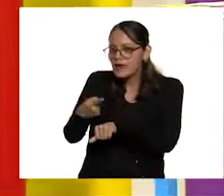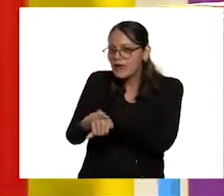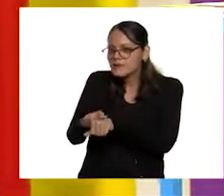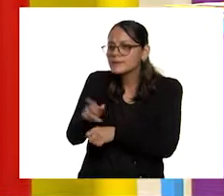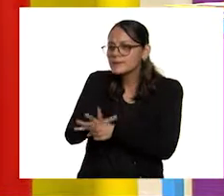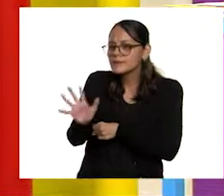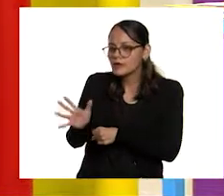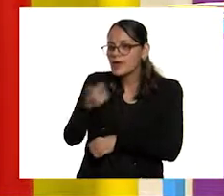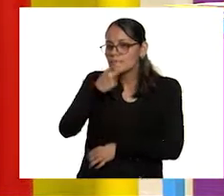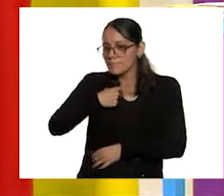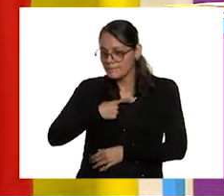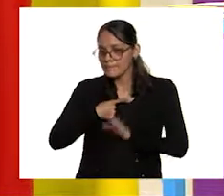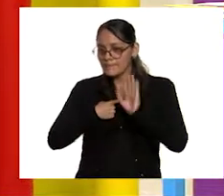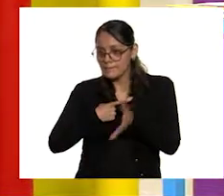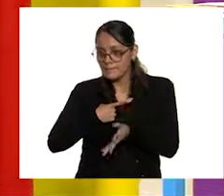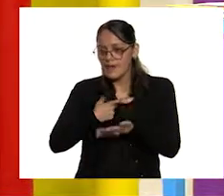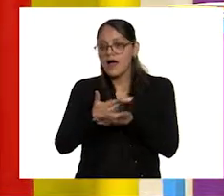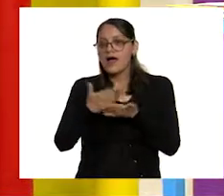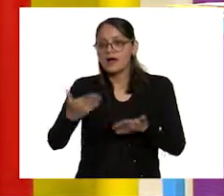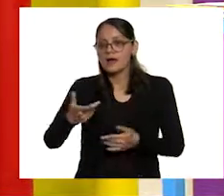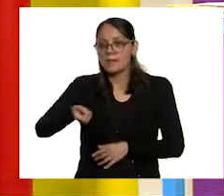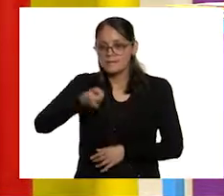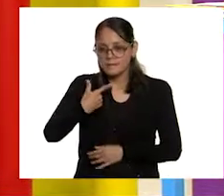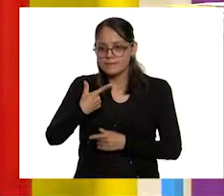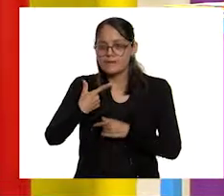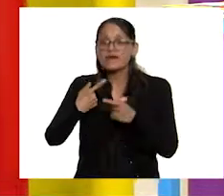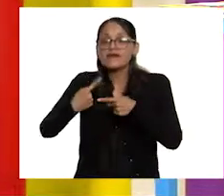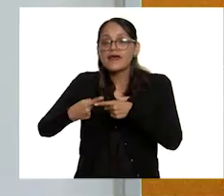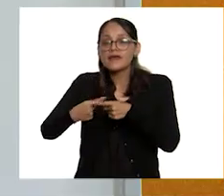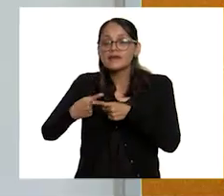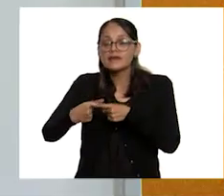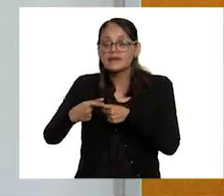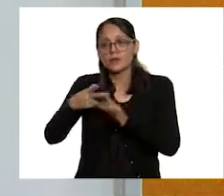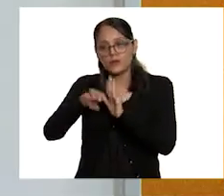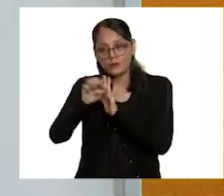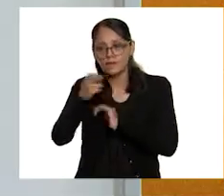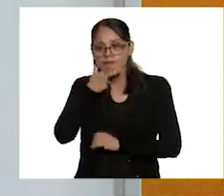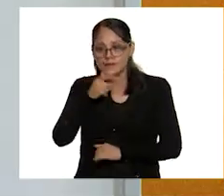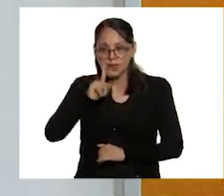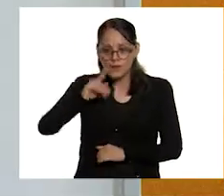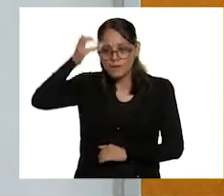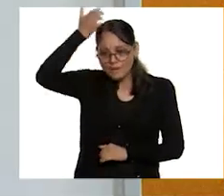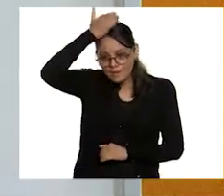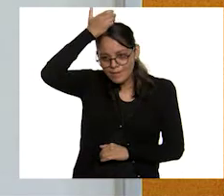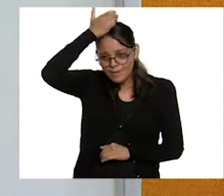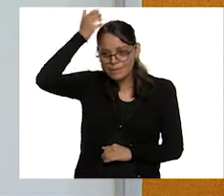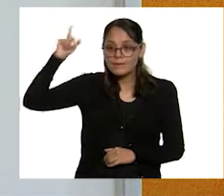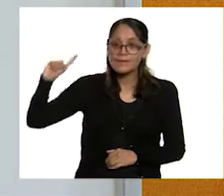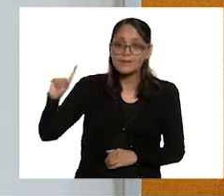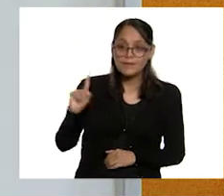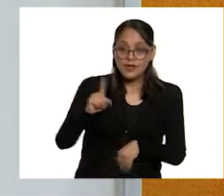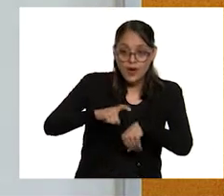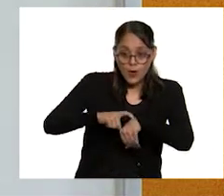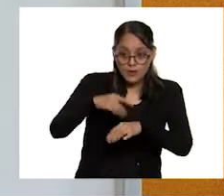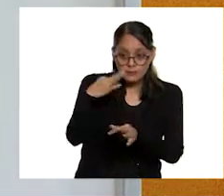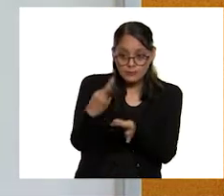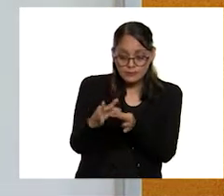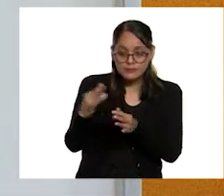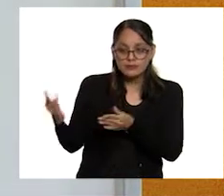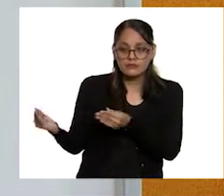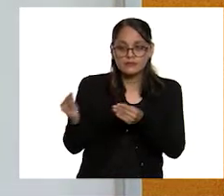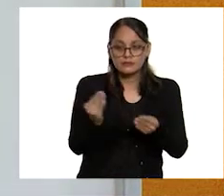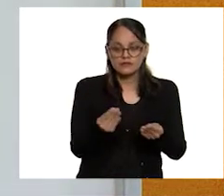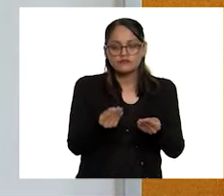hay un medicamento para ello. Y las enfermeras y los enfermeros se acercan a la hora que deben tocarnos esos medicamentos y es